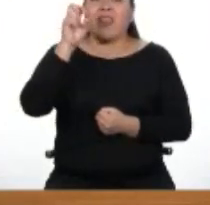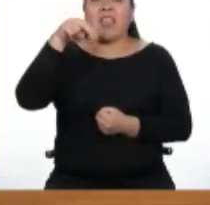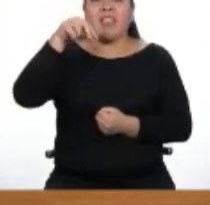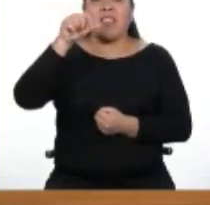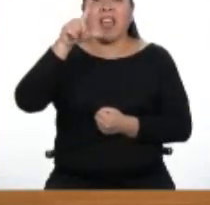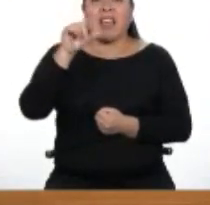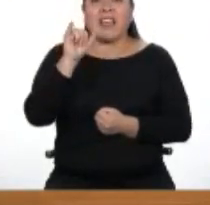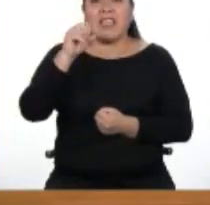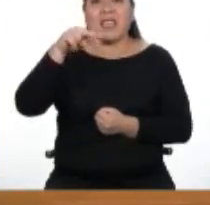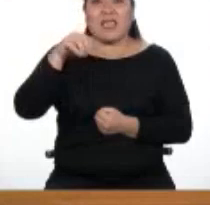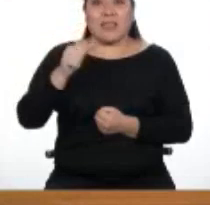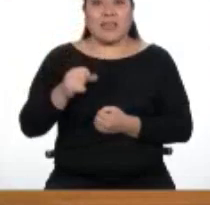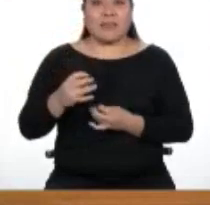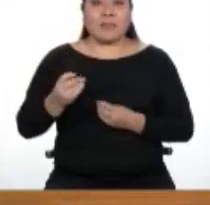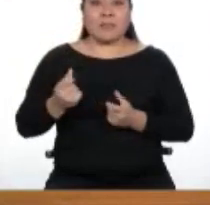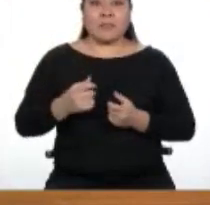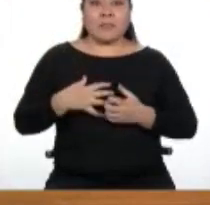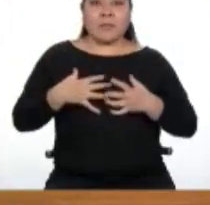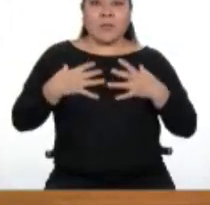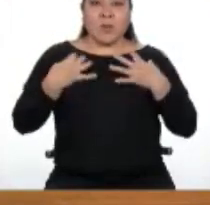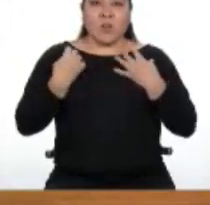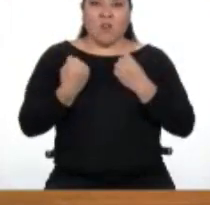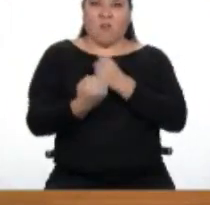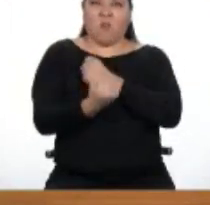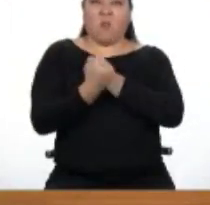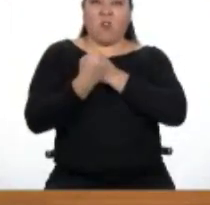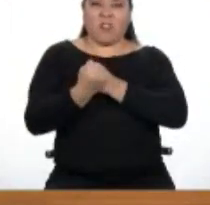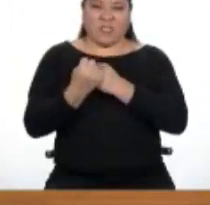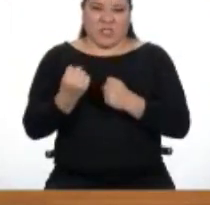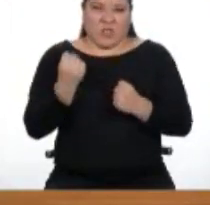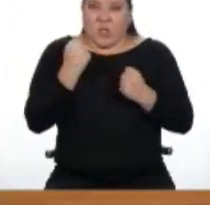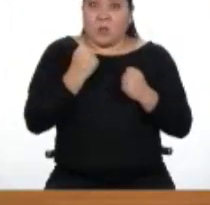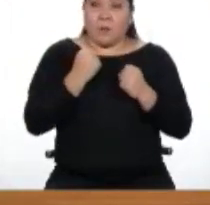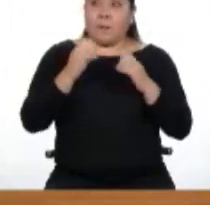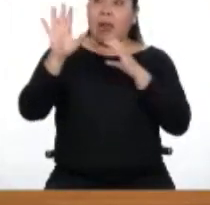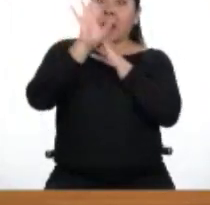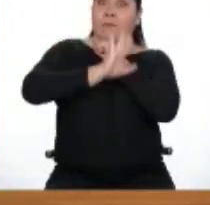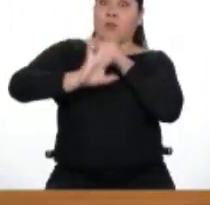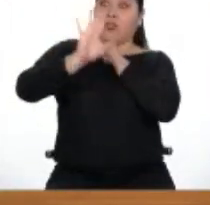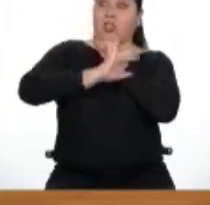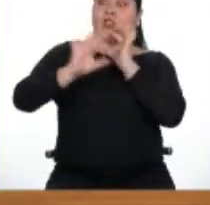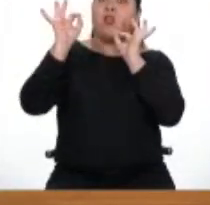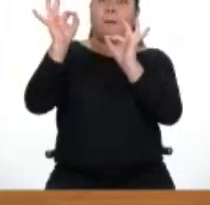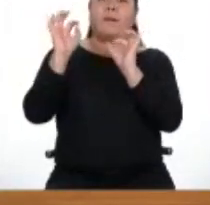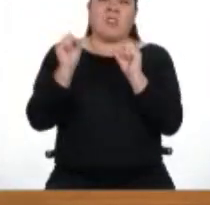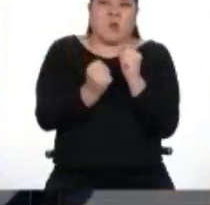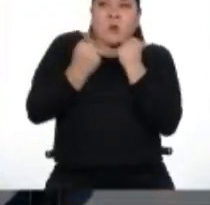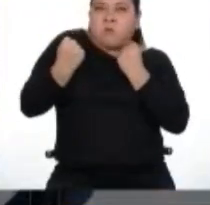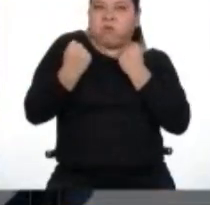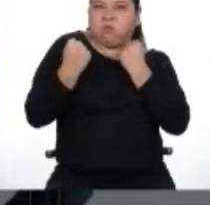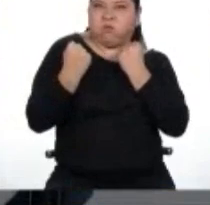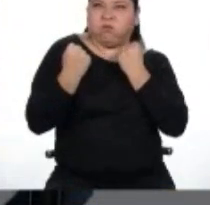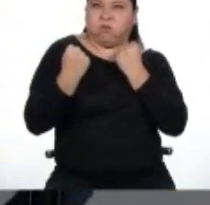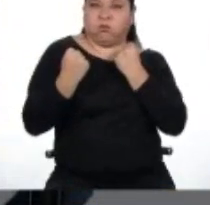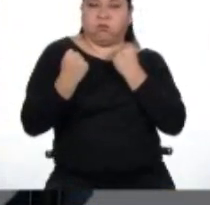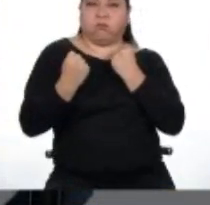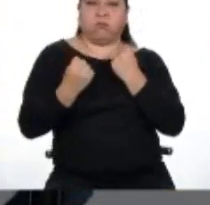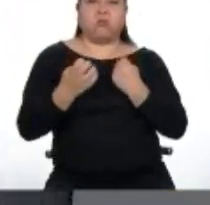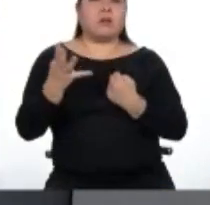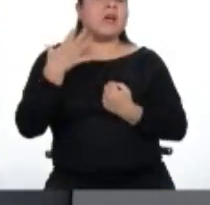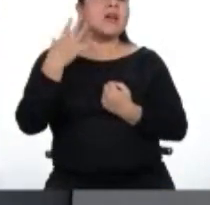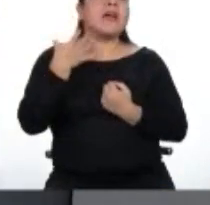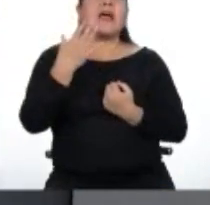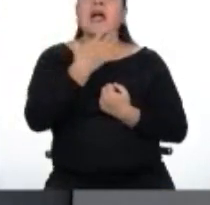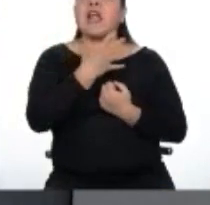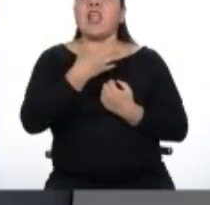Aumenta la movilización de la energía en las respuestas de autodefensa hacia algo peligroso. Se produce calor en el